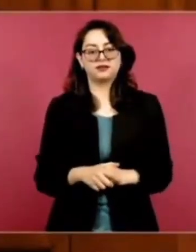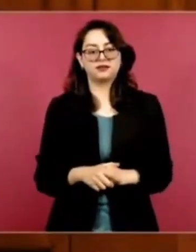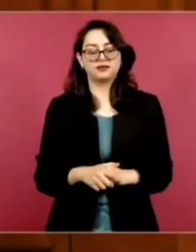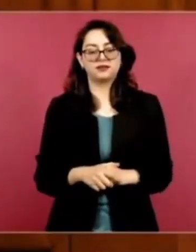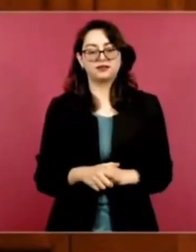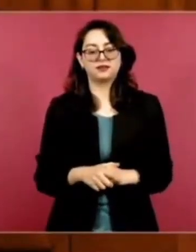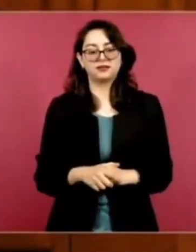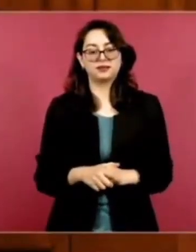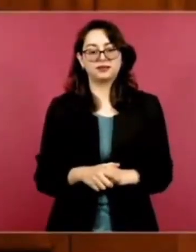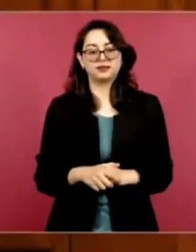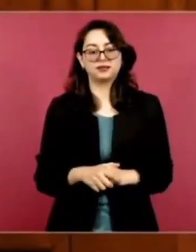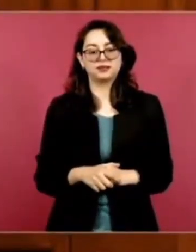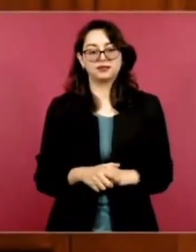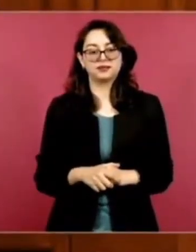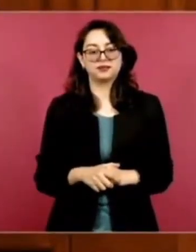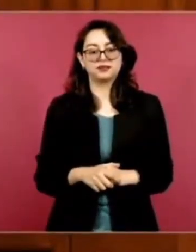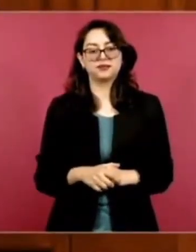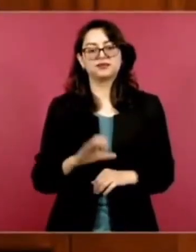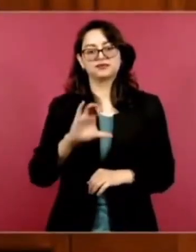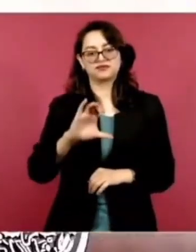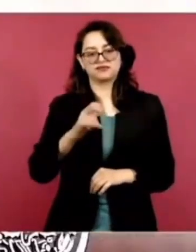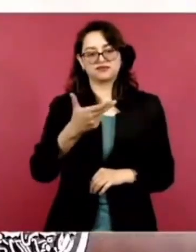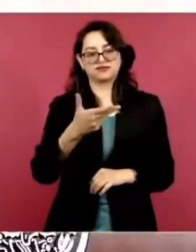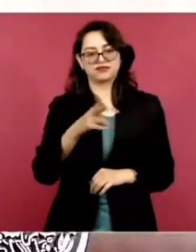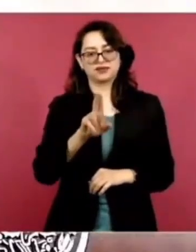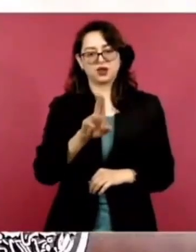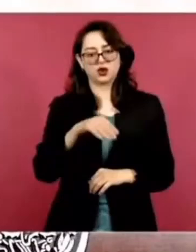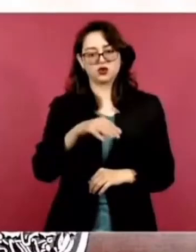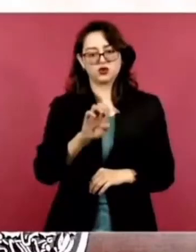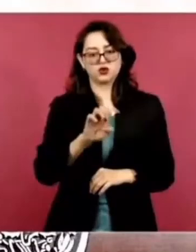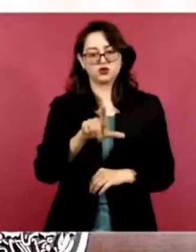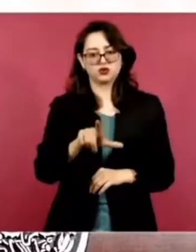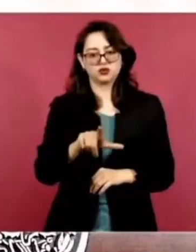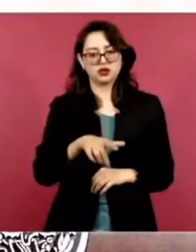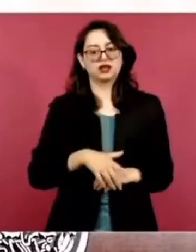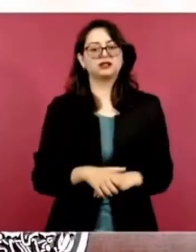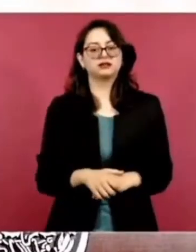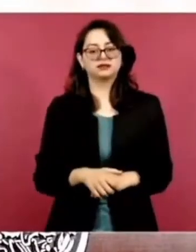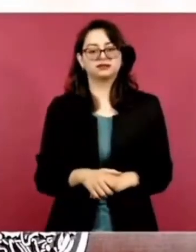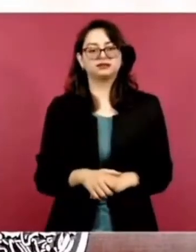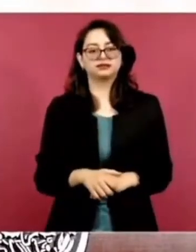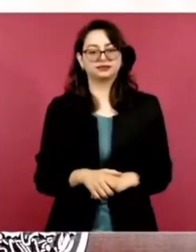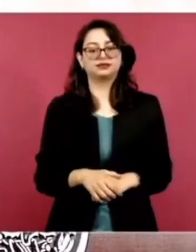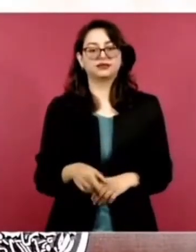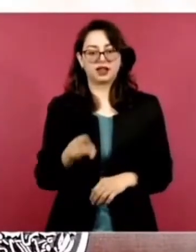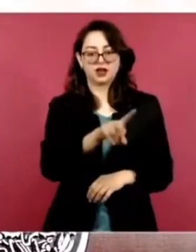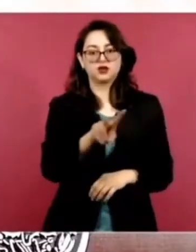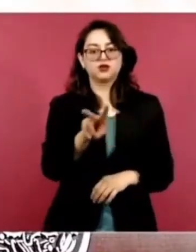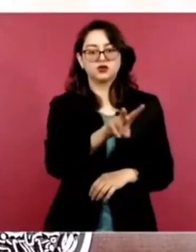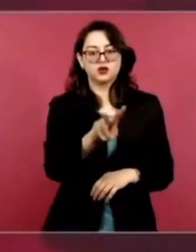Chumel. Por lo de los dolaritos.